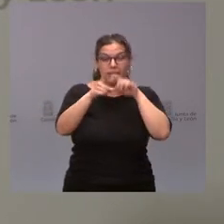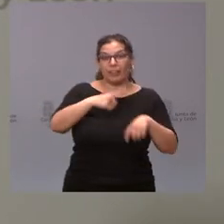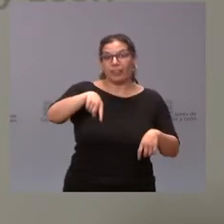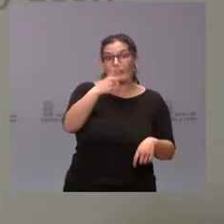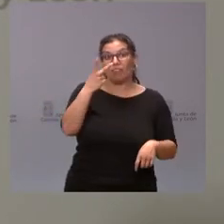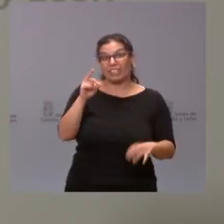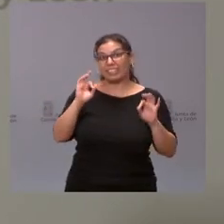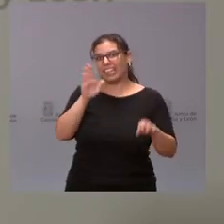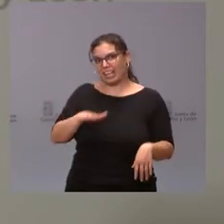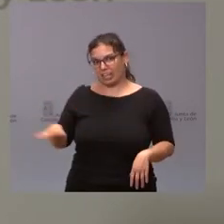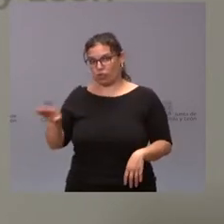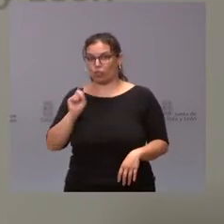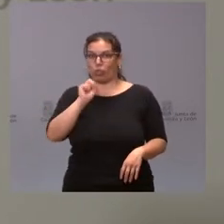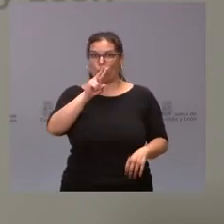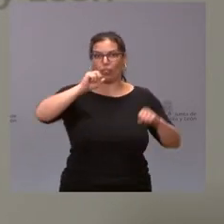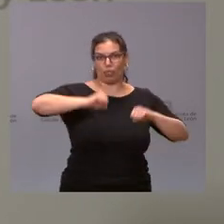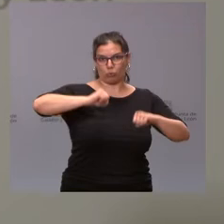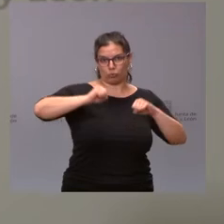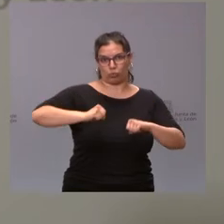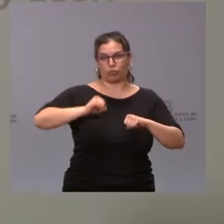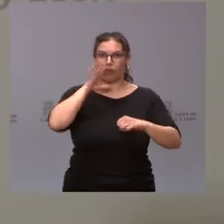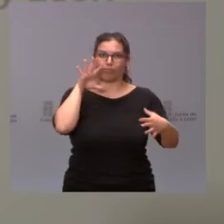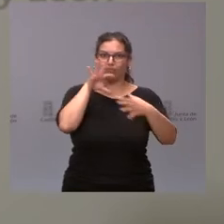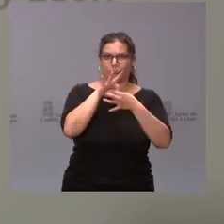pediátricos y 12 adultos.